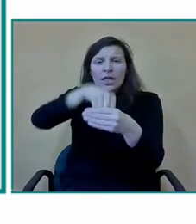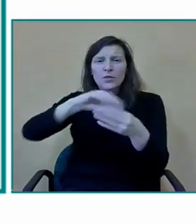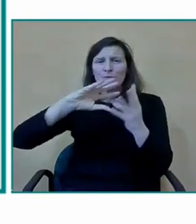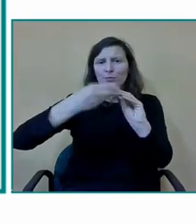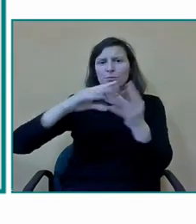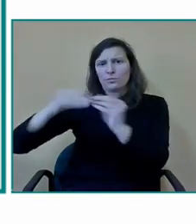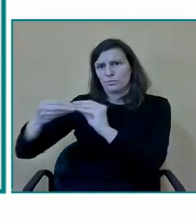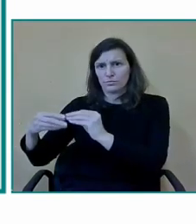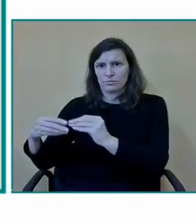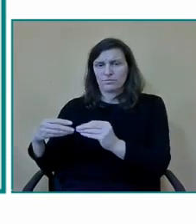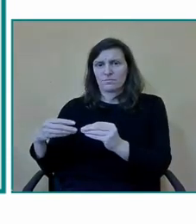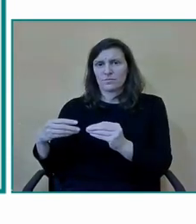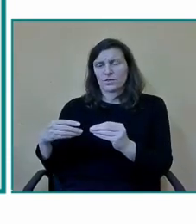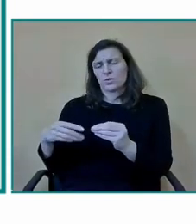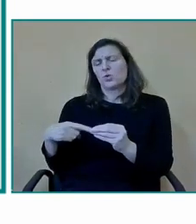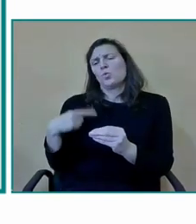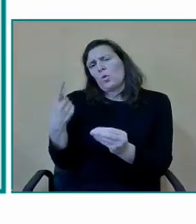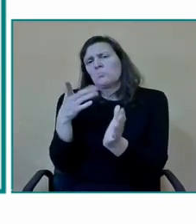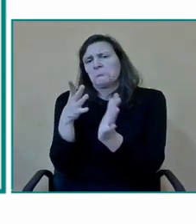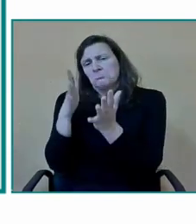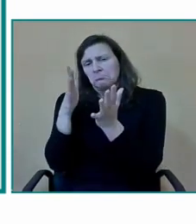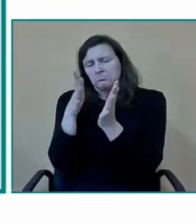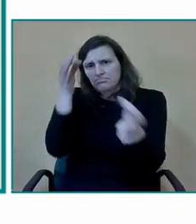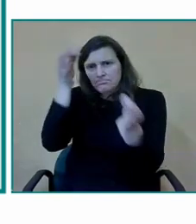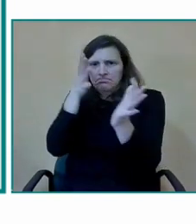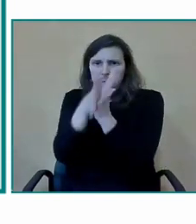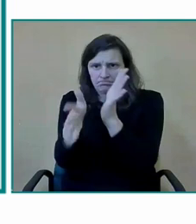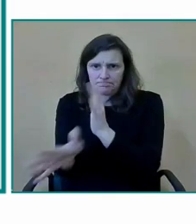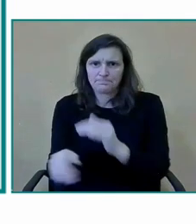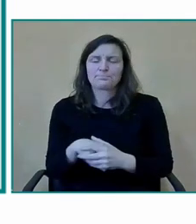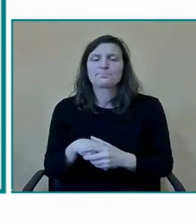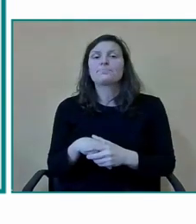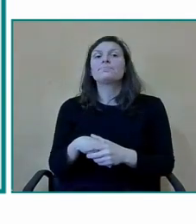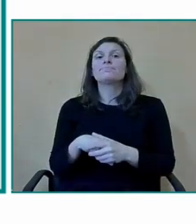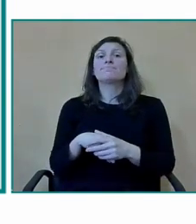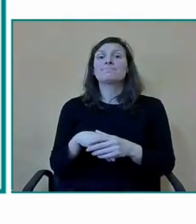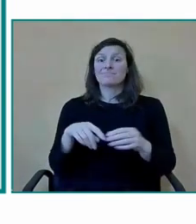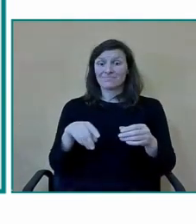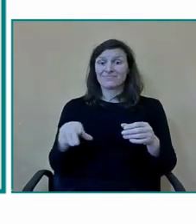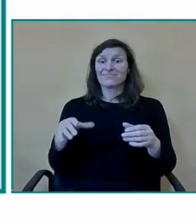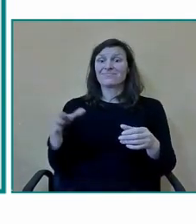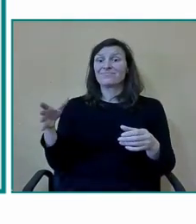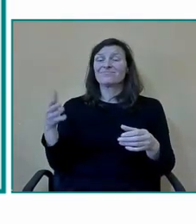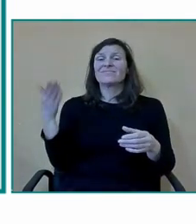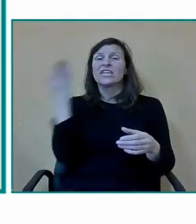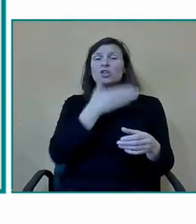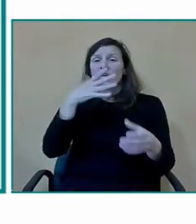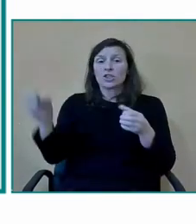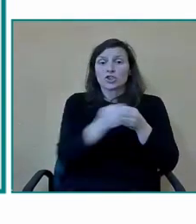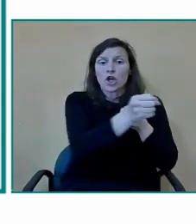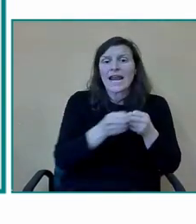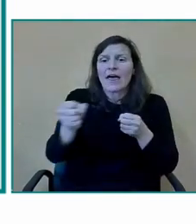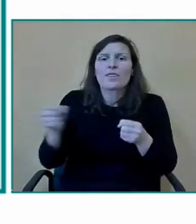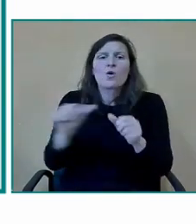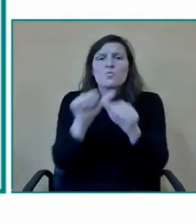pedagógicas más adelante lo contaremos en estas modalidades de escolarización de las que hablábamos